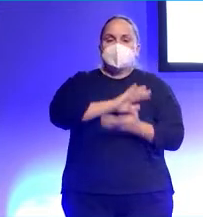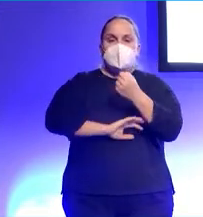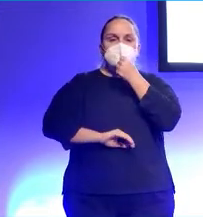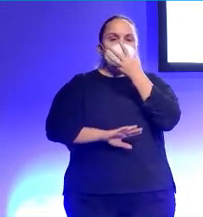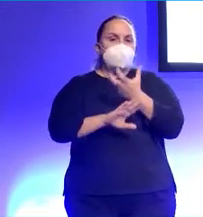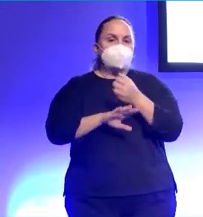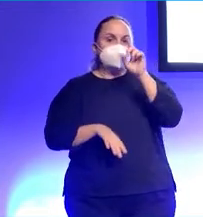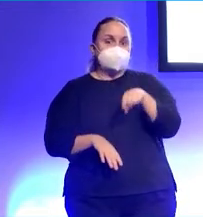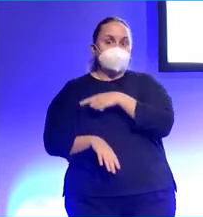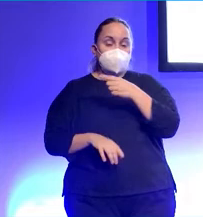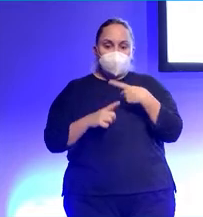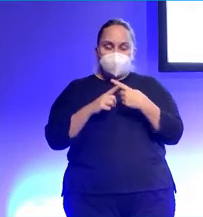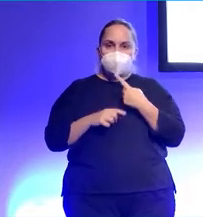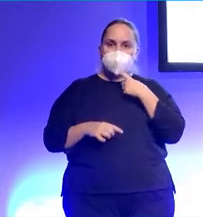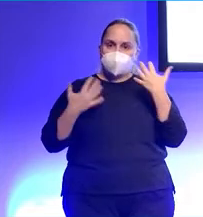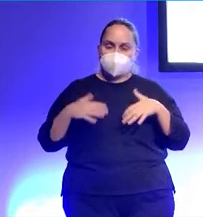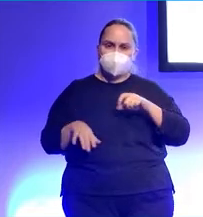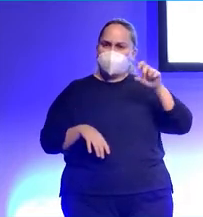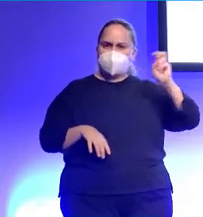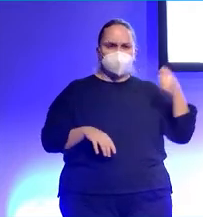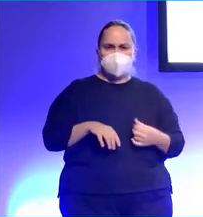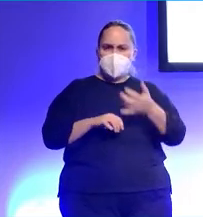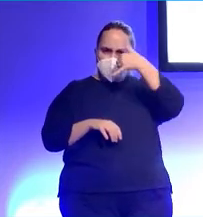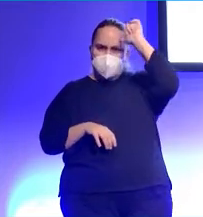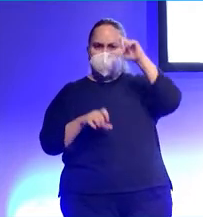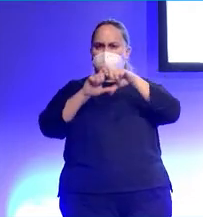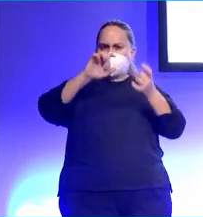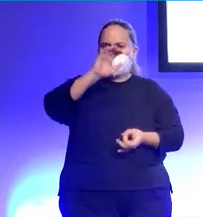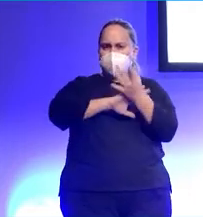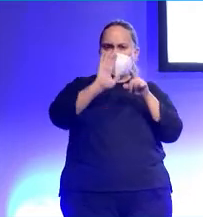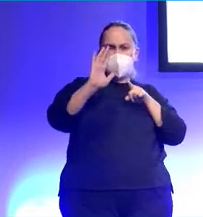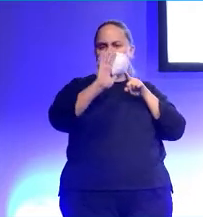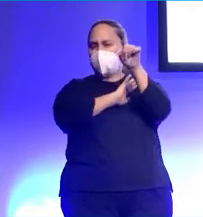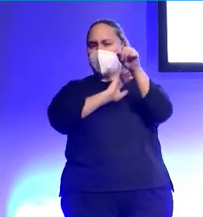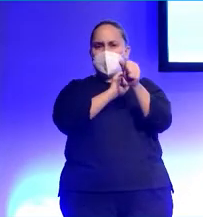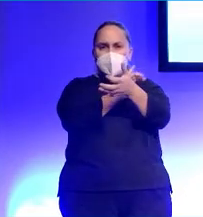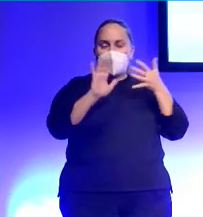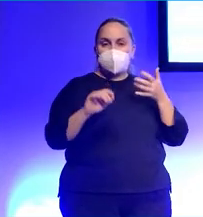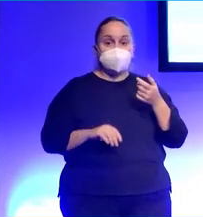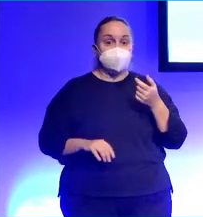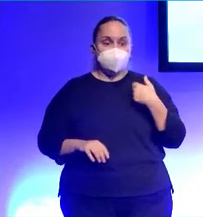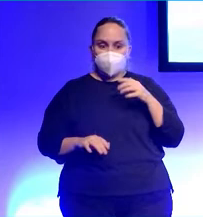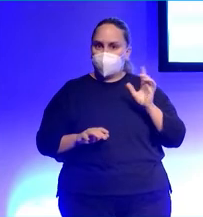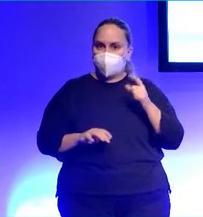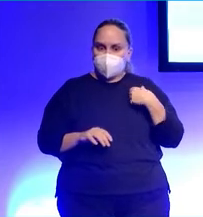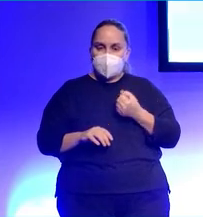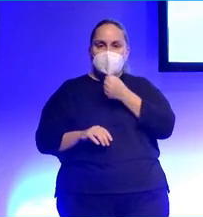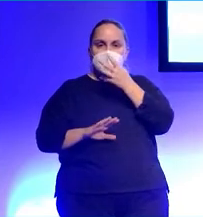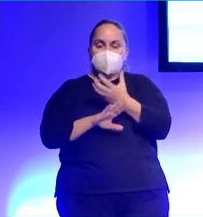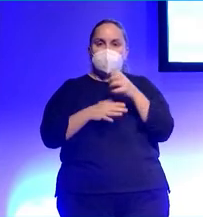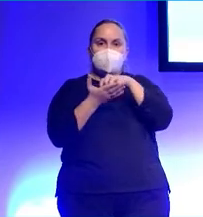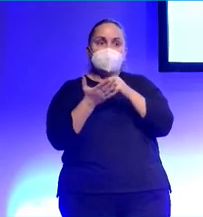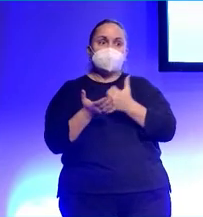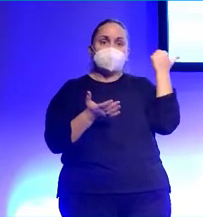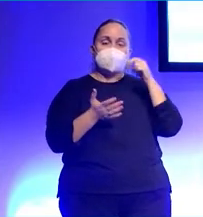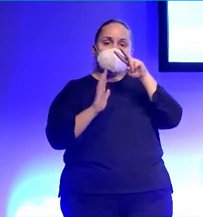cuestan mucho. Ya os digo, hay gente que monta empresas y les va como un tiro, yo para crear un podcast estaba con dudas. En 2019 puse este tuit, podcast